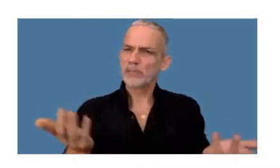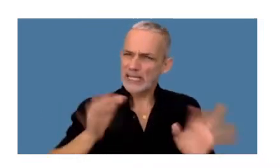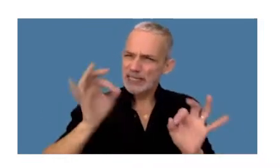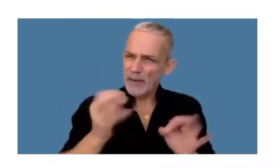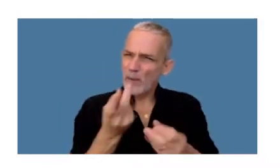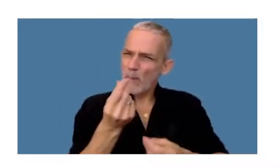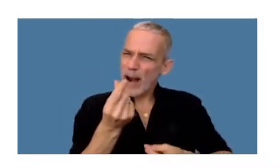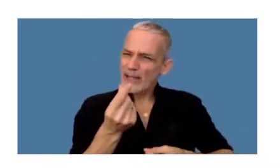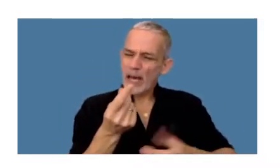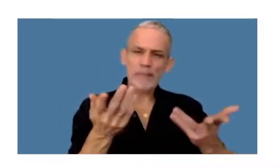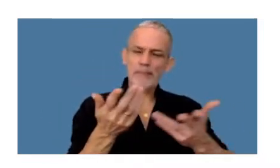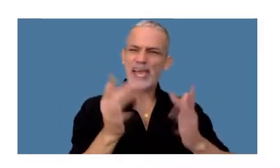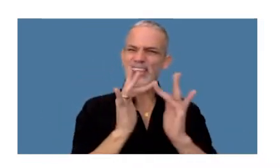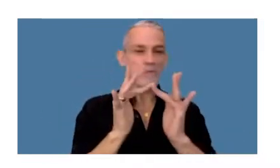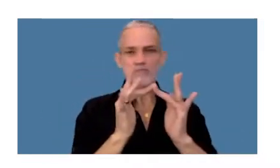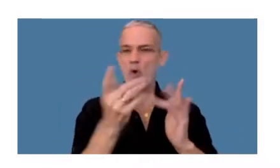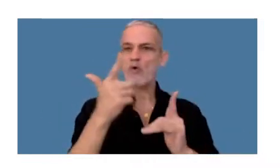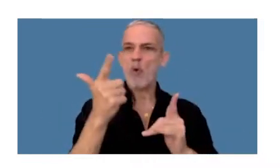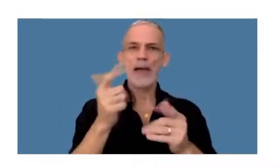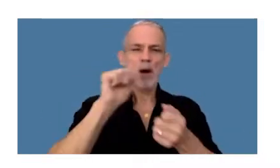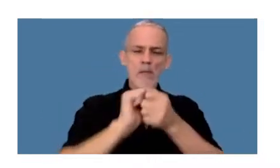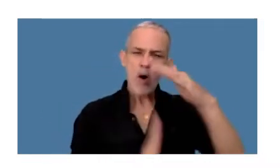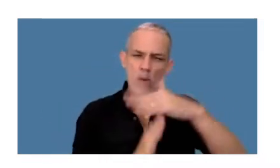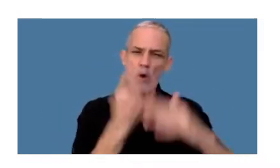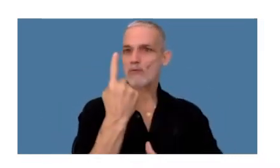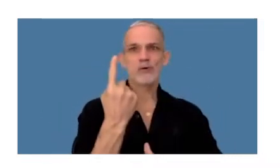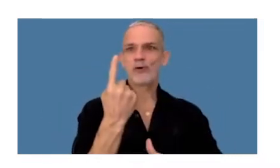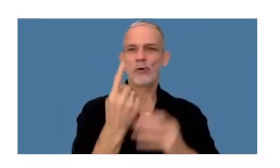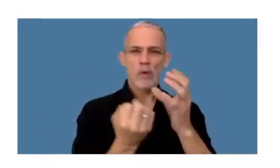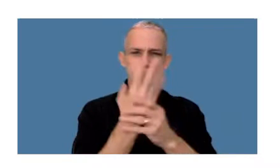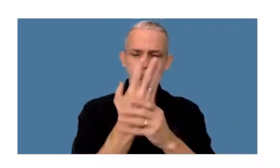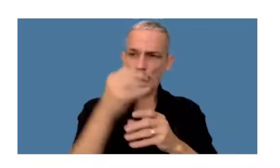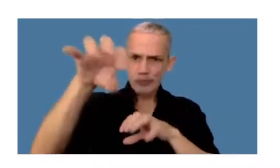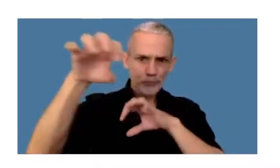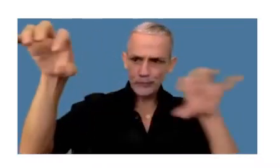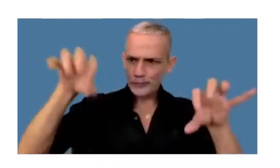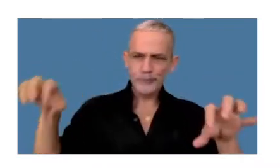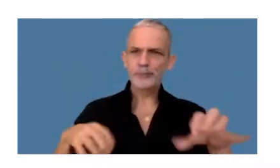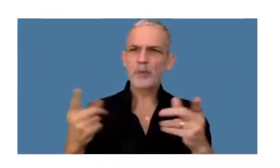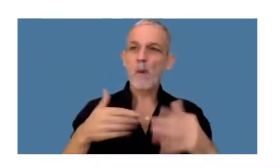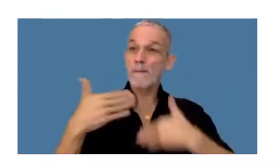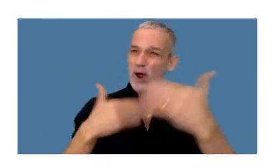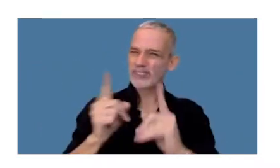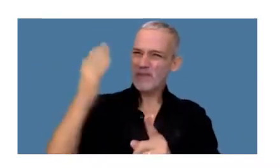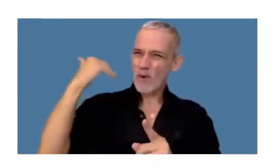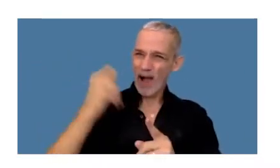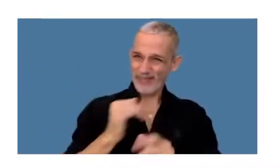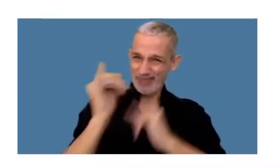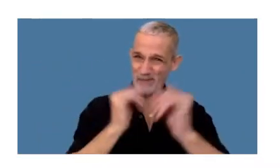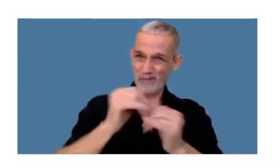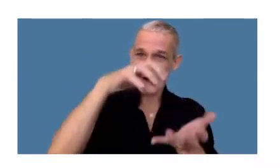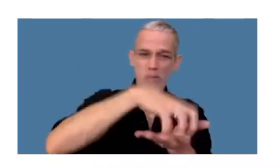criptomonedas no cuentan con un emisor centralizado sino que se crean por medio de aquel proceso que mencioné antes